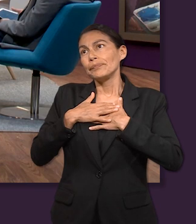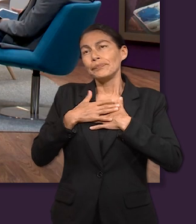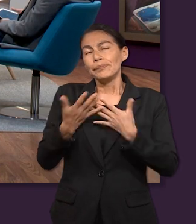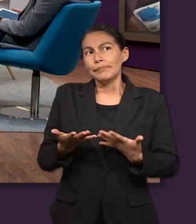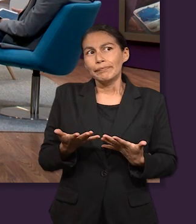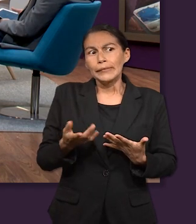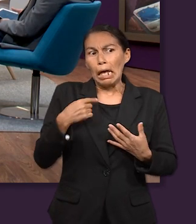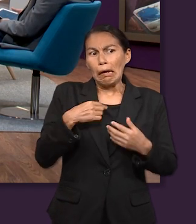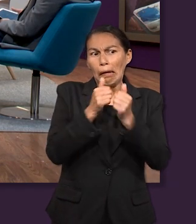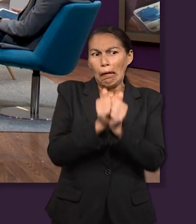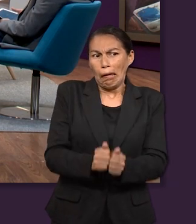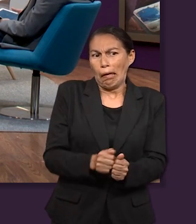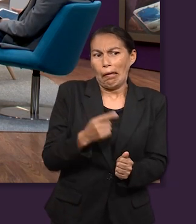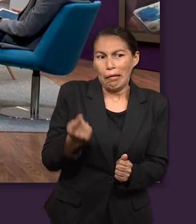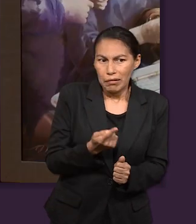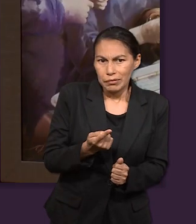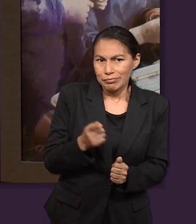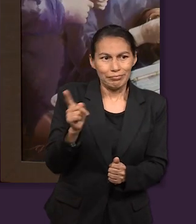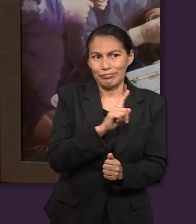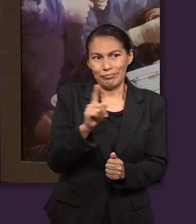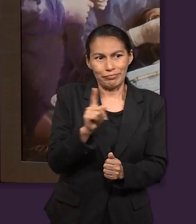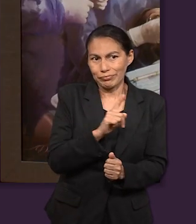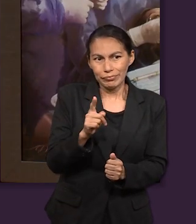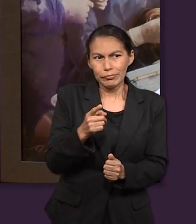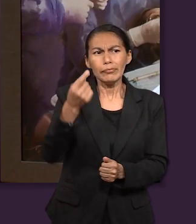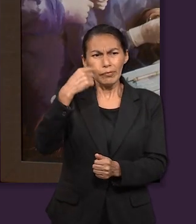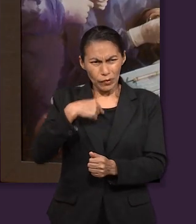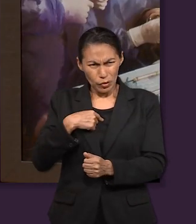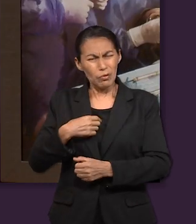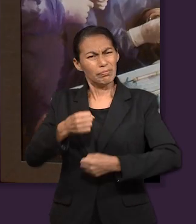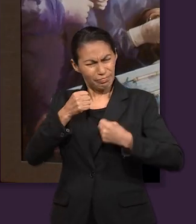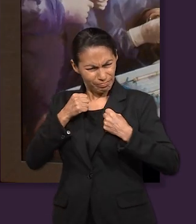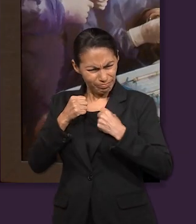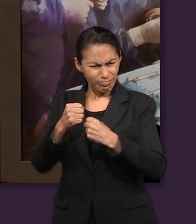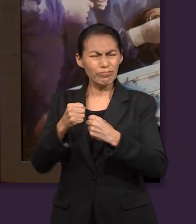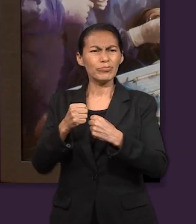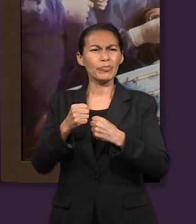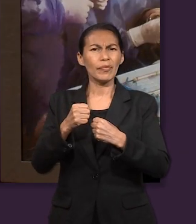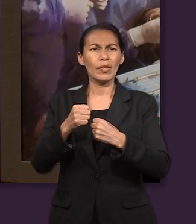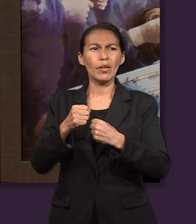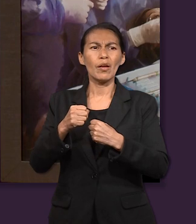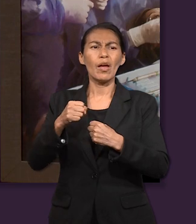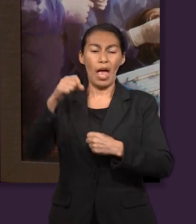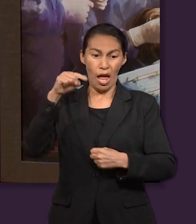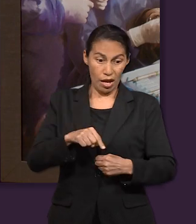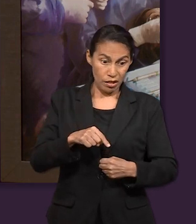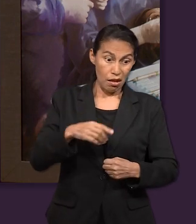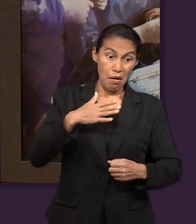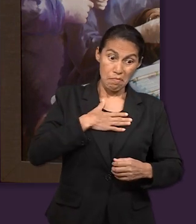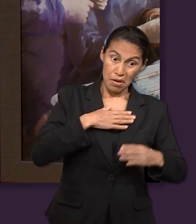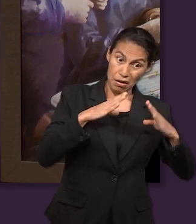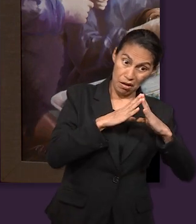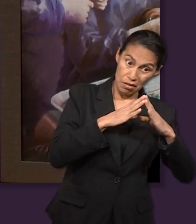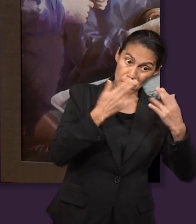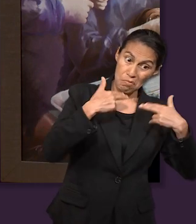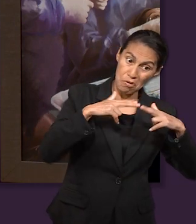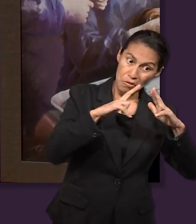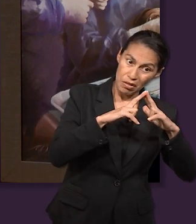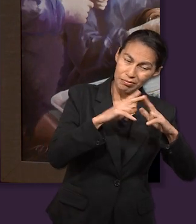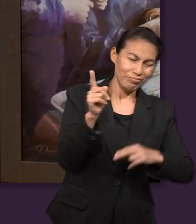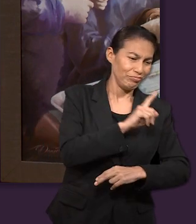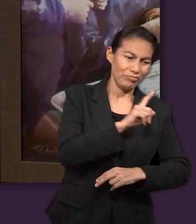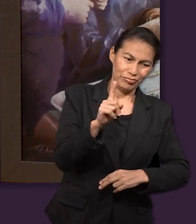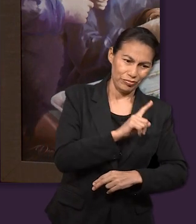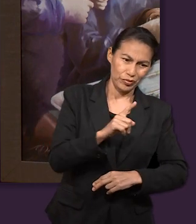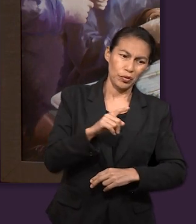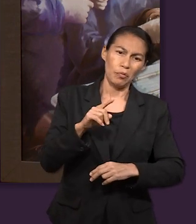personas? Pues que estoy aquí de paso. Particularmente yo reafirmo esa realidad que